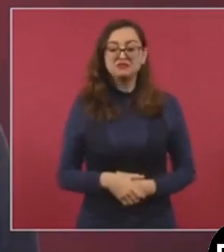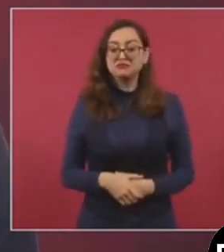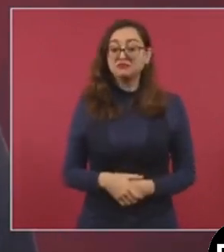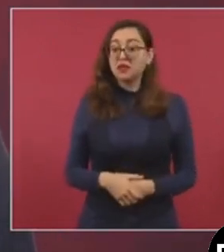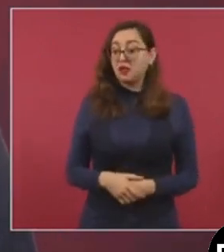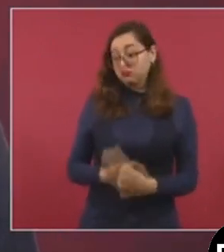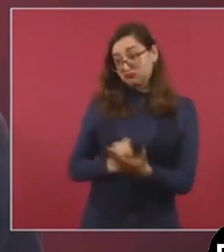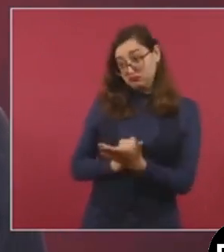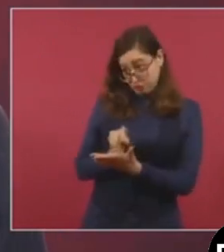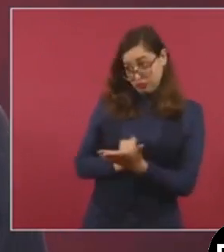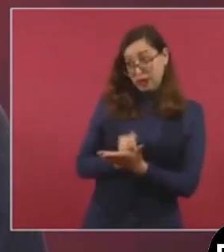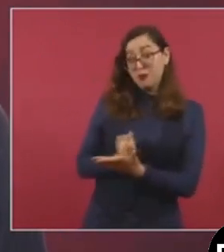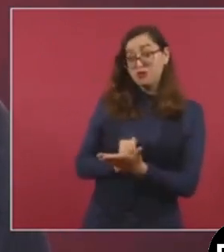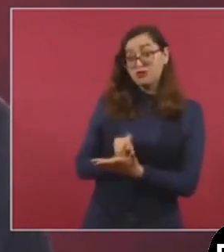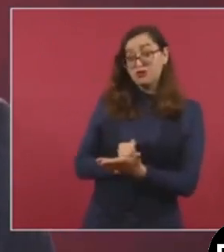sí bajó.